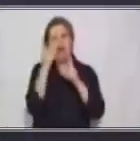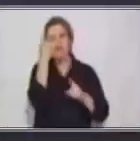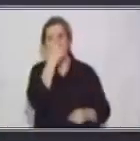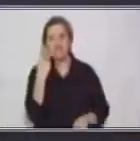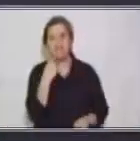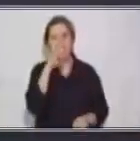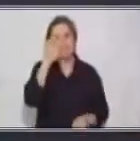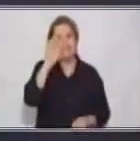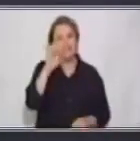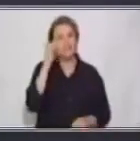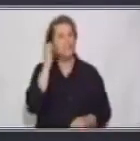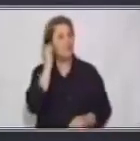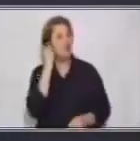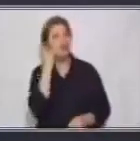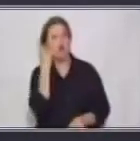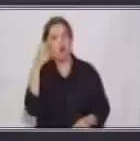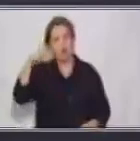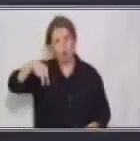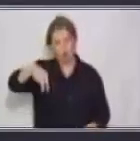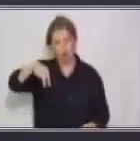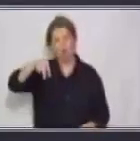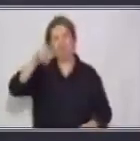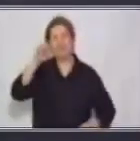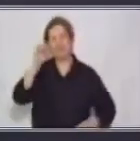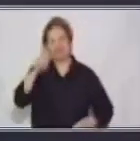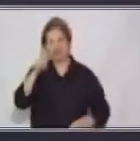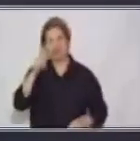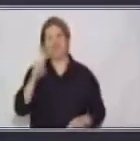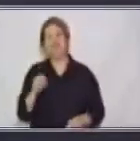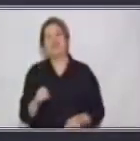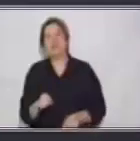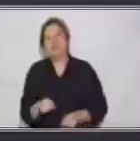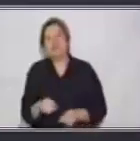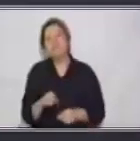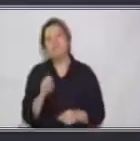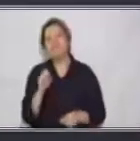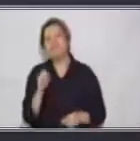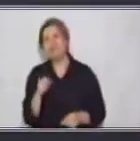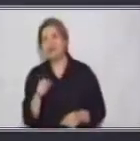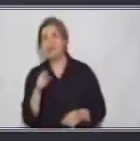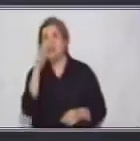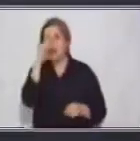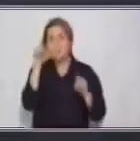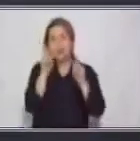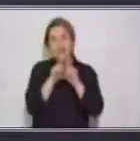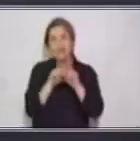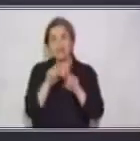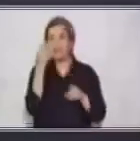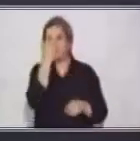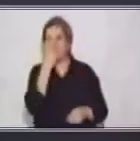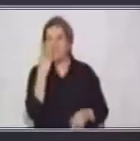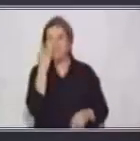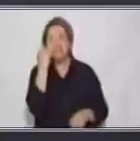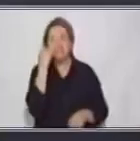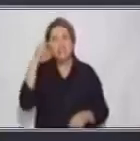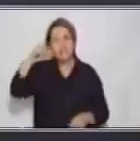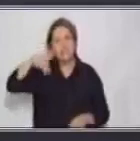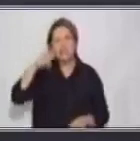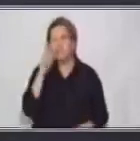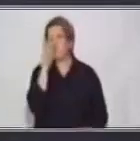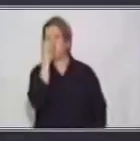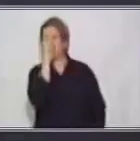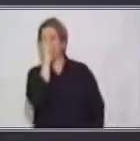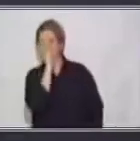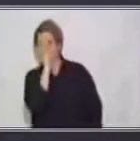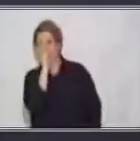continúo yo con la oración, ¿verdad? Sin expresa privación o carencia. Hoy vengo sin ni un centavo,